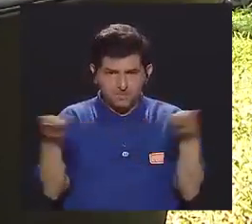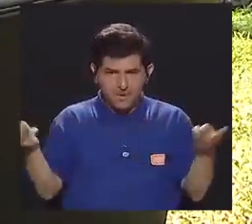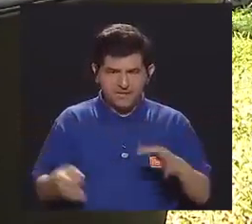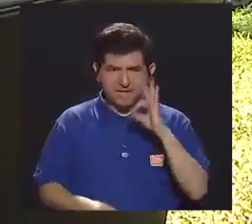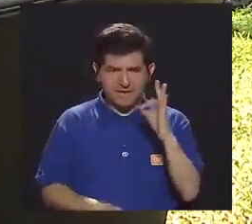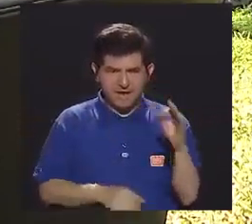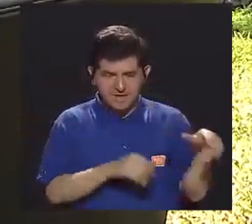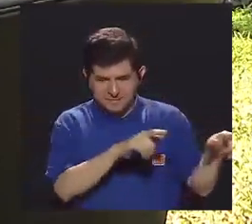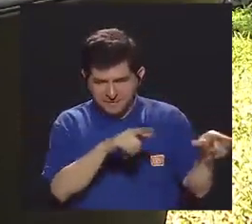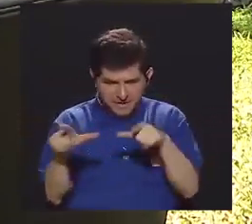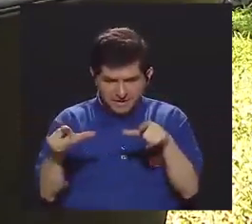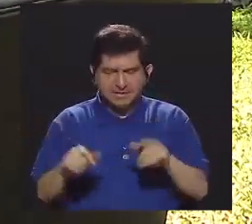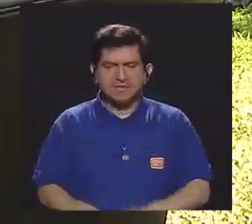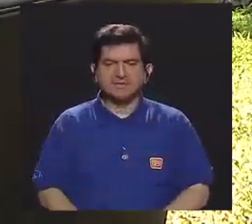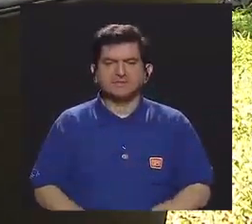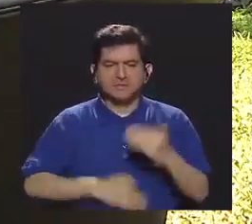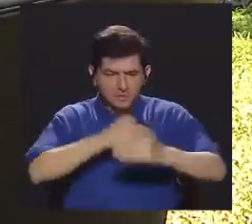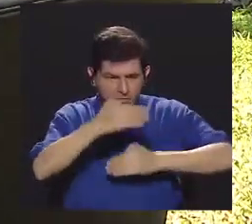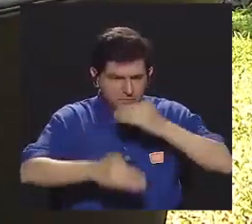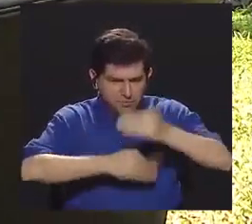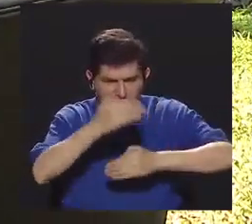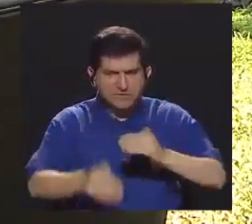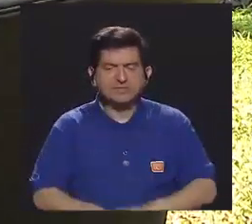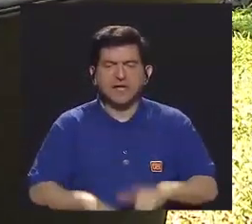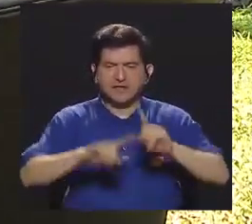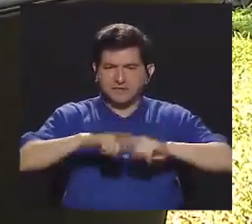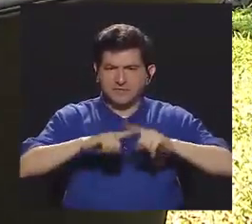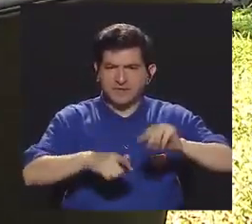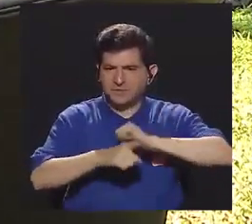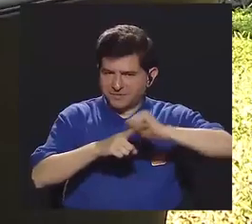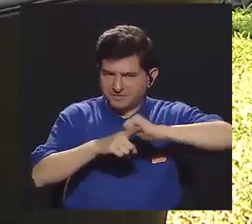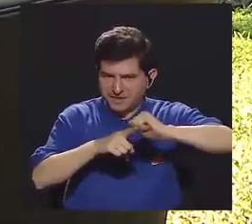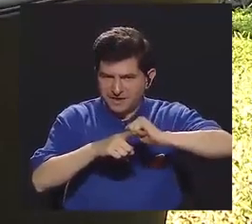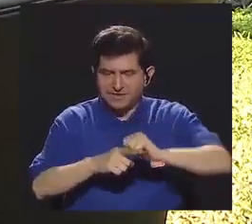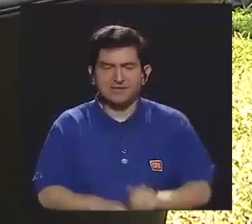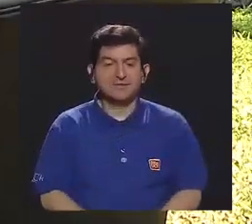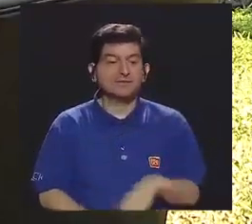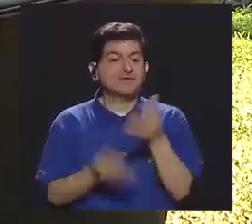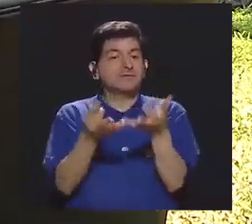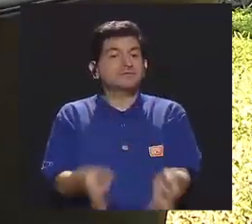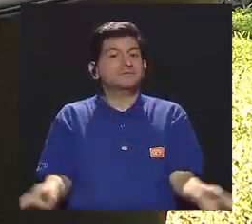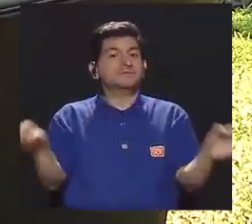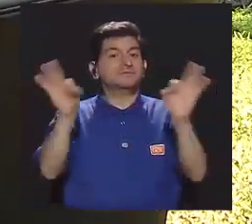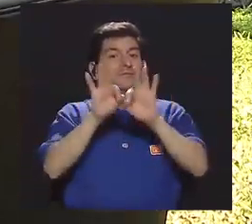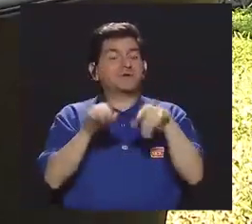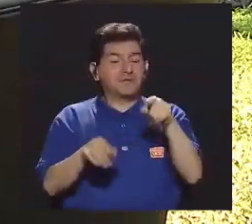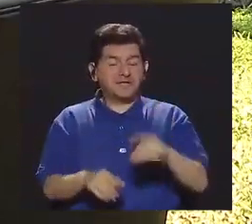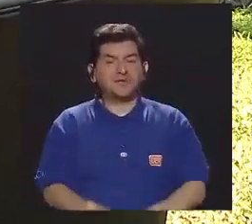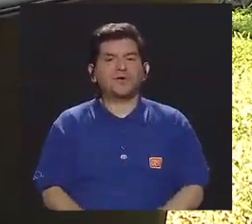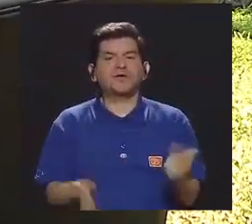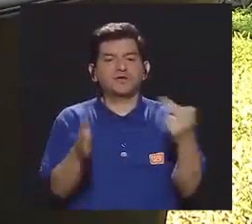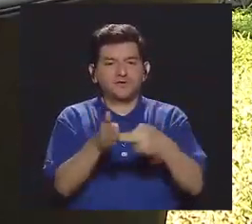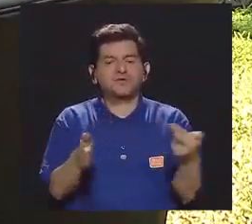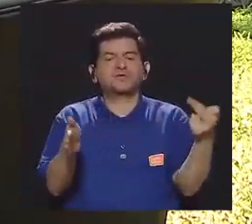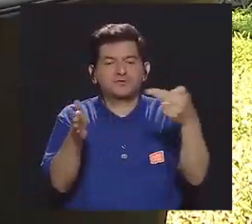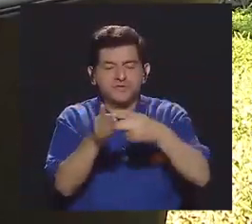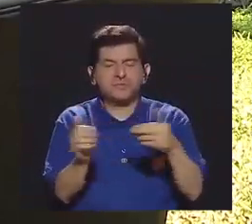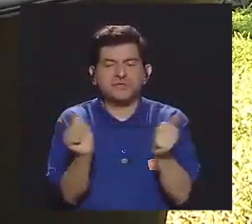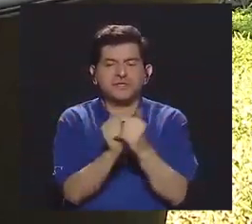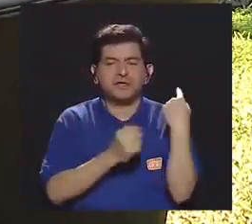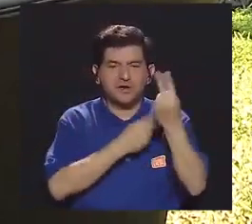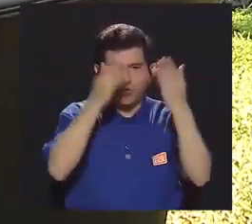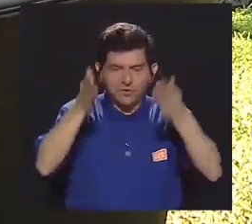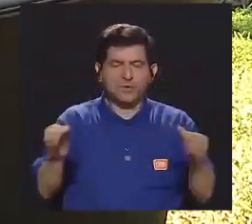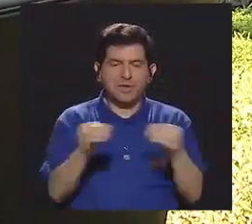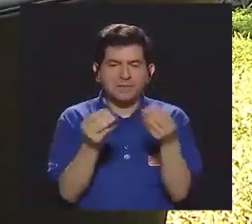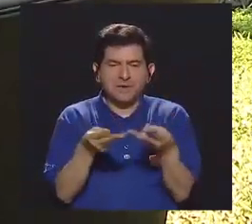material bien procesado, bien trabajado, ¿verdad? De acuerdo a la capacitación que se les había dado, y ellos lo importante era que lo reciclaran entre sus vecinos